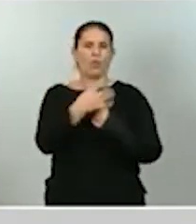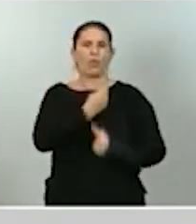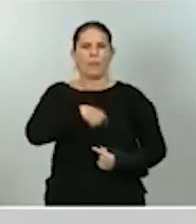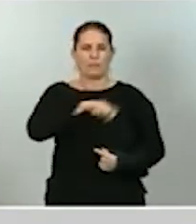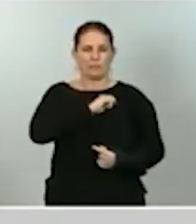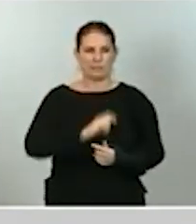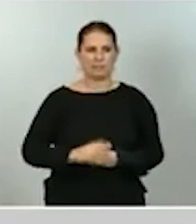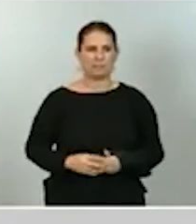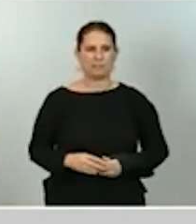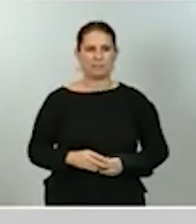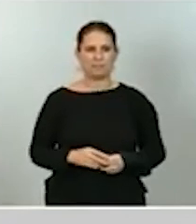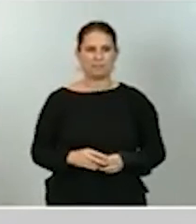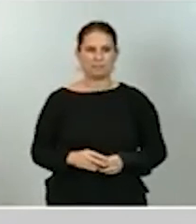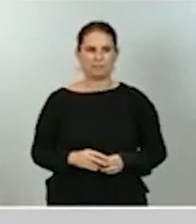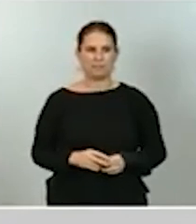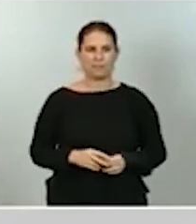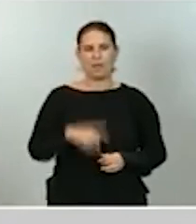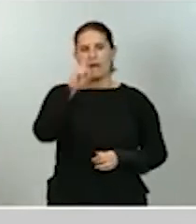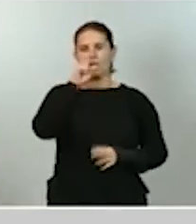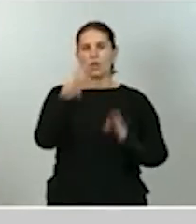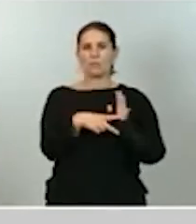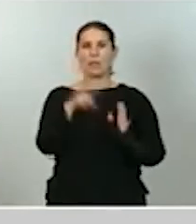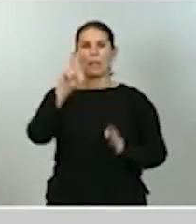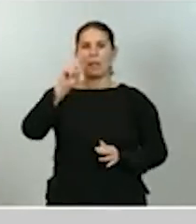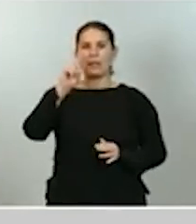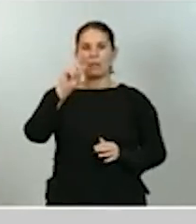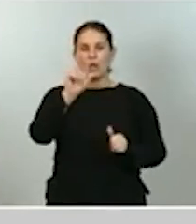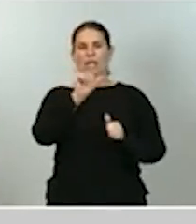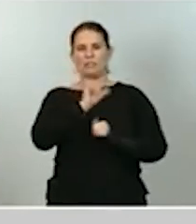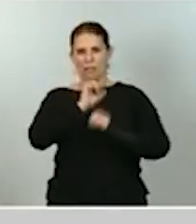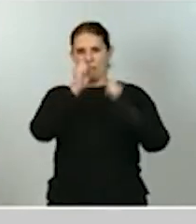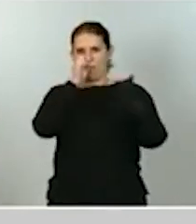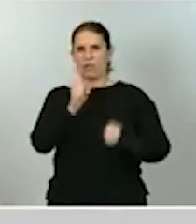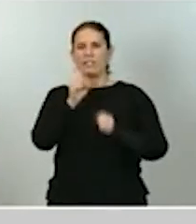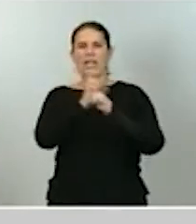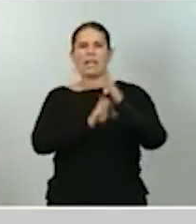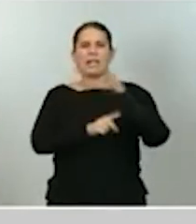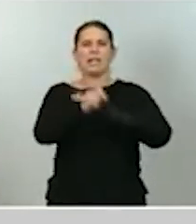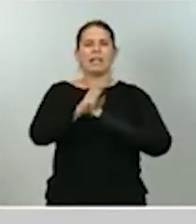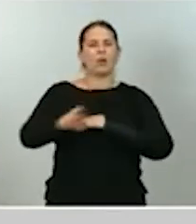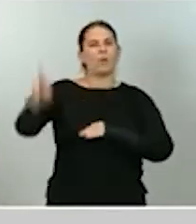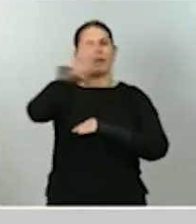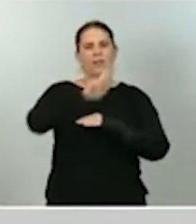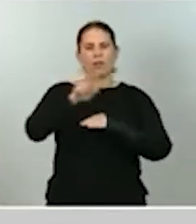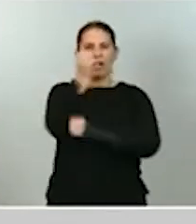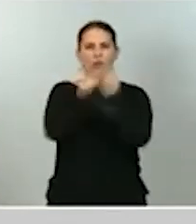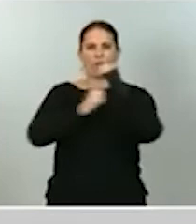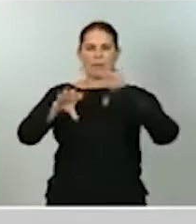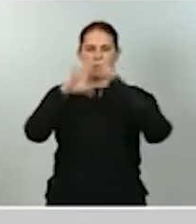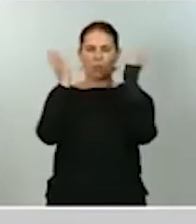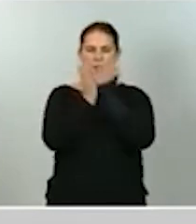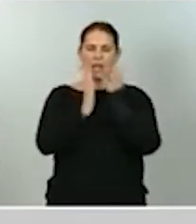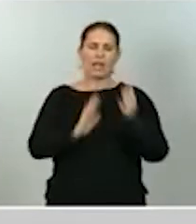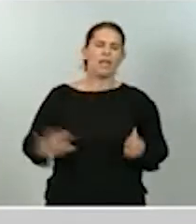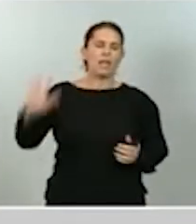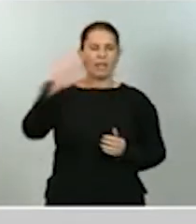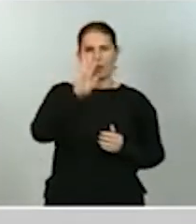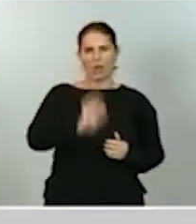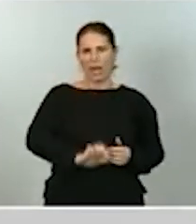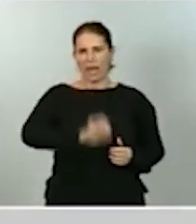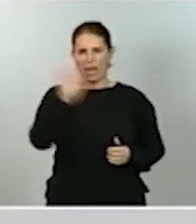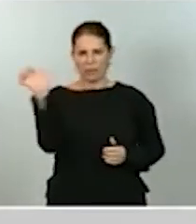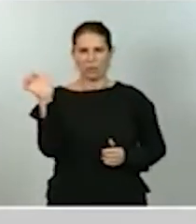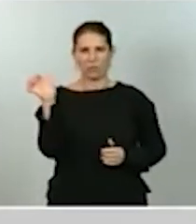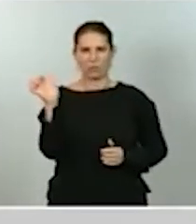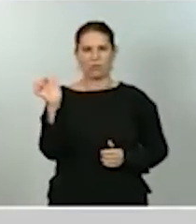En 2021 se espera una fuerte recuperación de la economía mundial y de la zona euro, más intensa que la prevista en abril, como